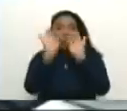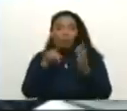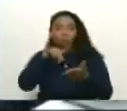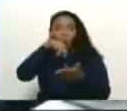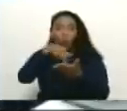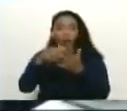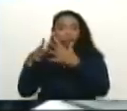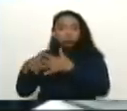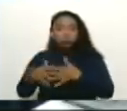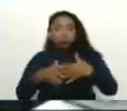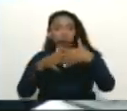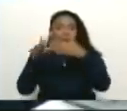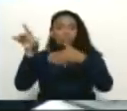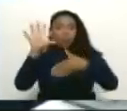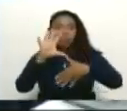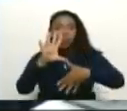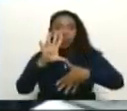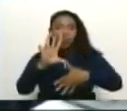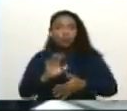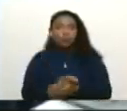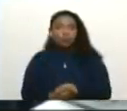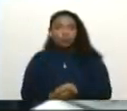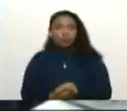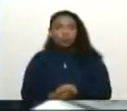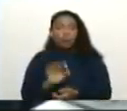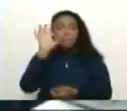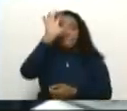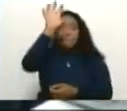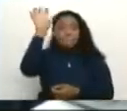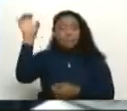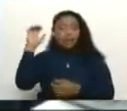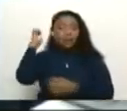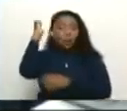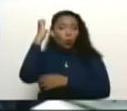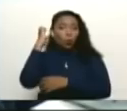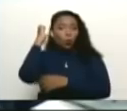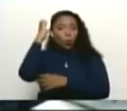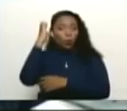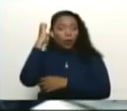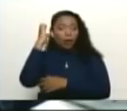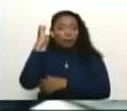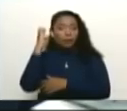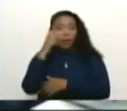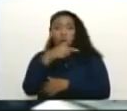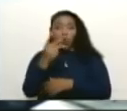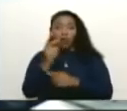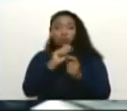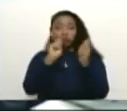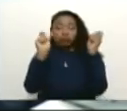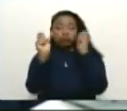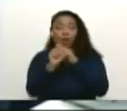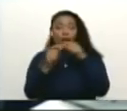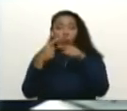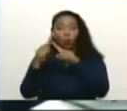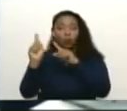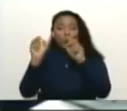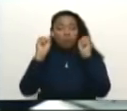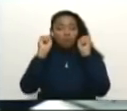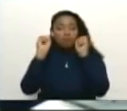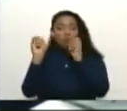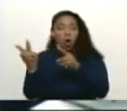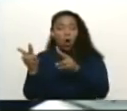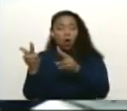a los Estados Unidos de América y algunos países de Europa, no van a sucumbir, como han hecho en otras oportunidades, a la